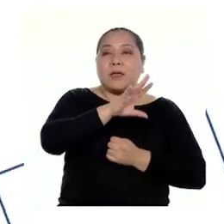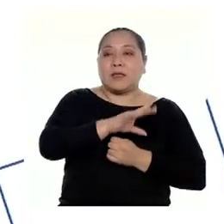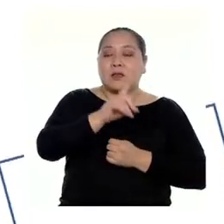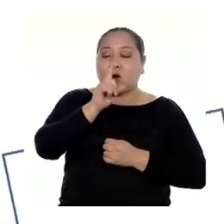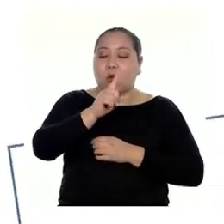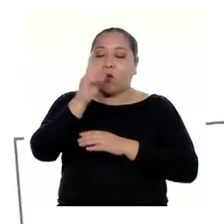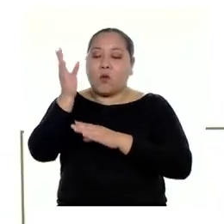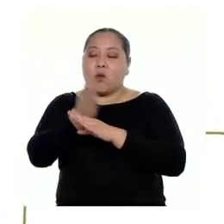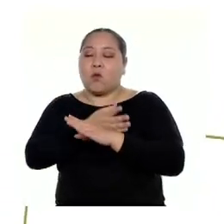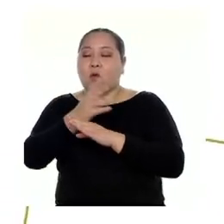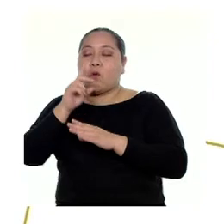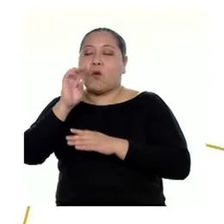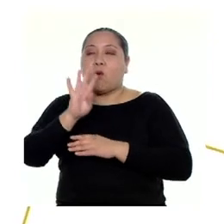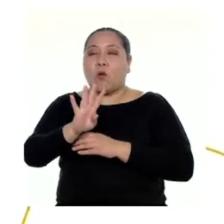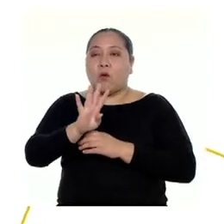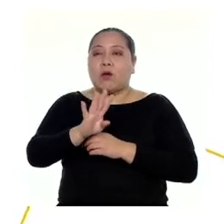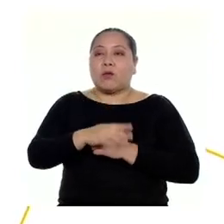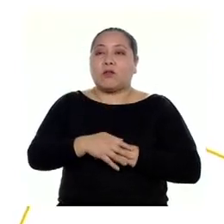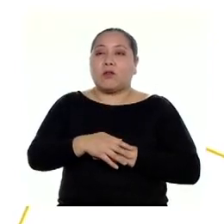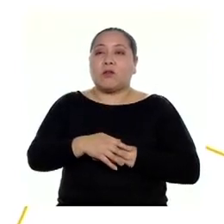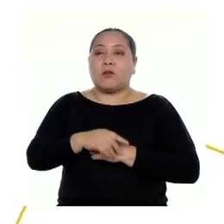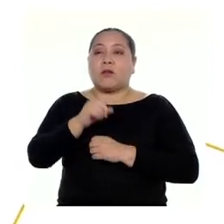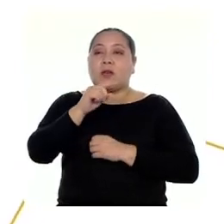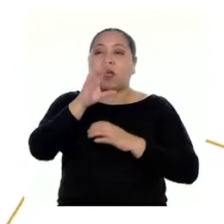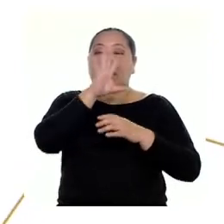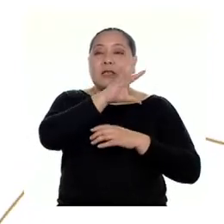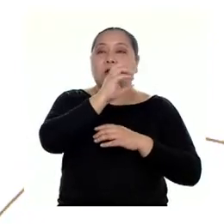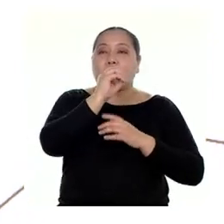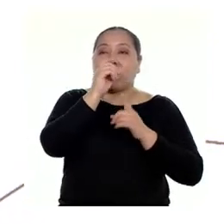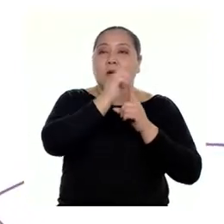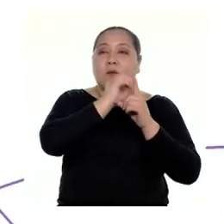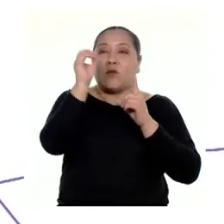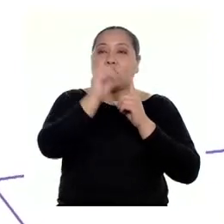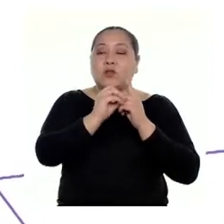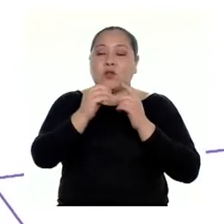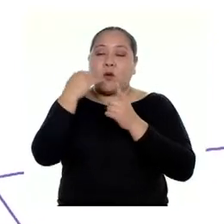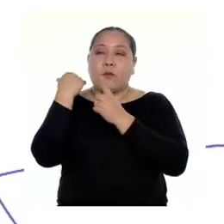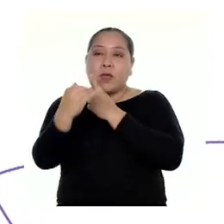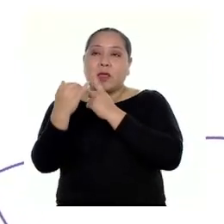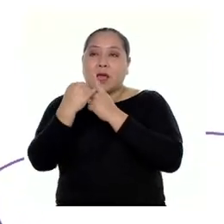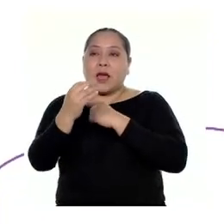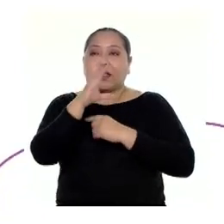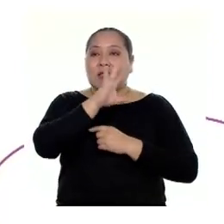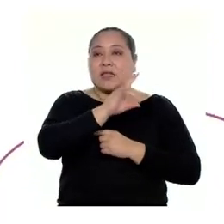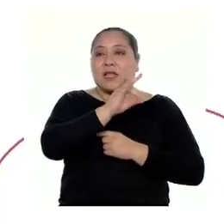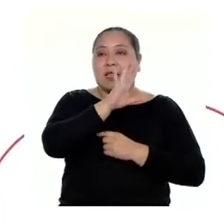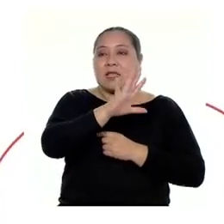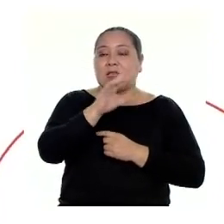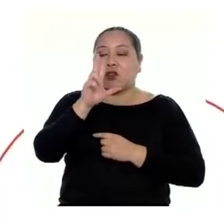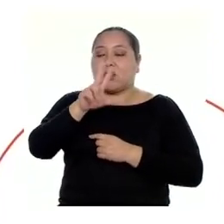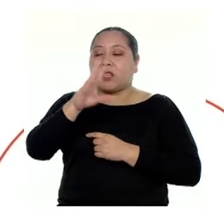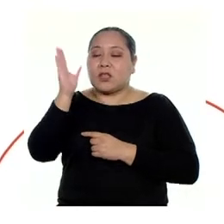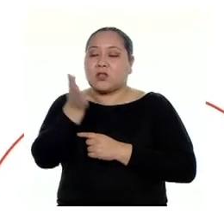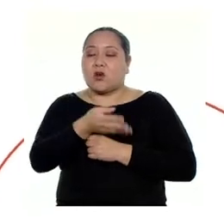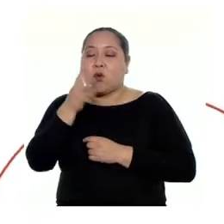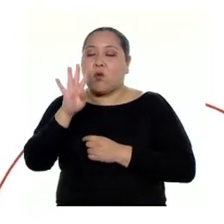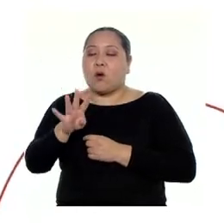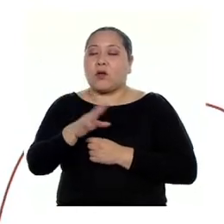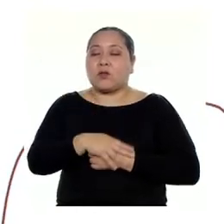% a un cuarto, el 50% a la mitad y un 75% a tres cuartos del